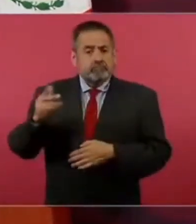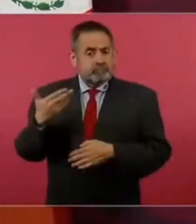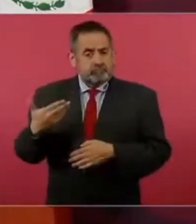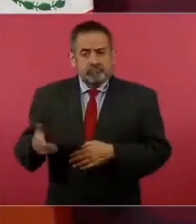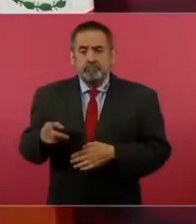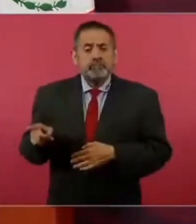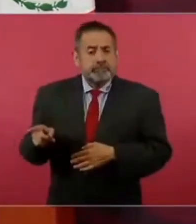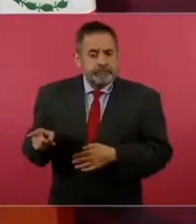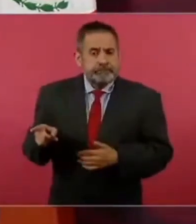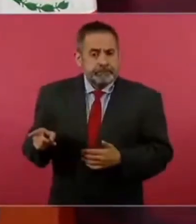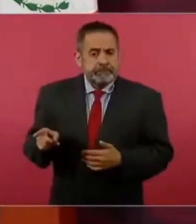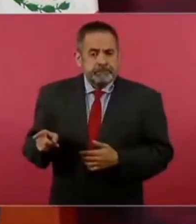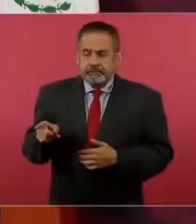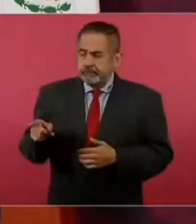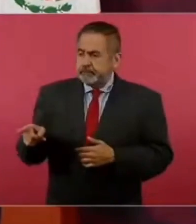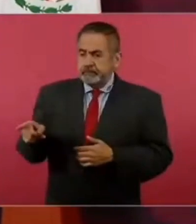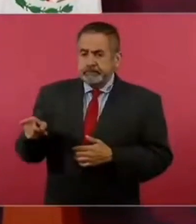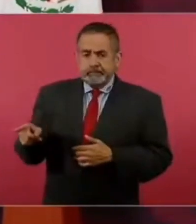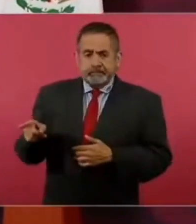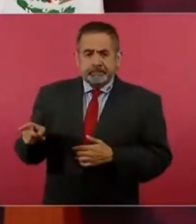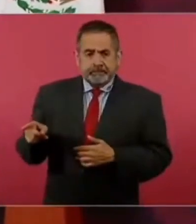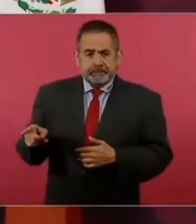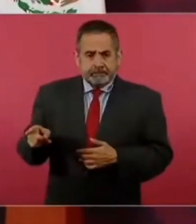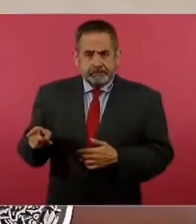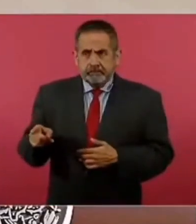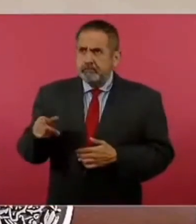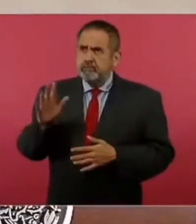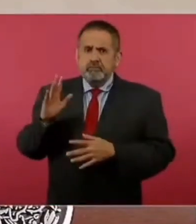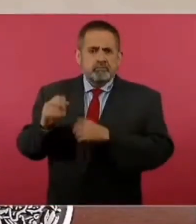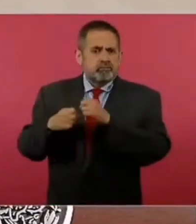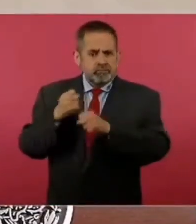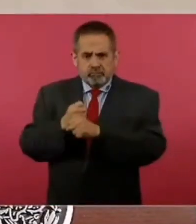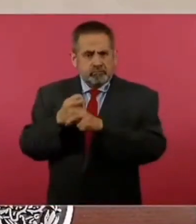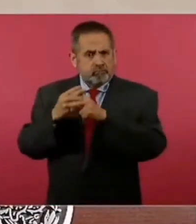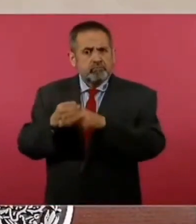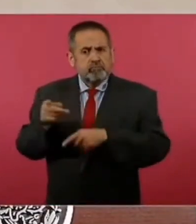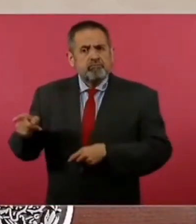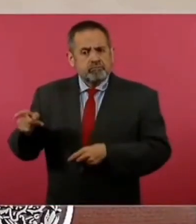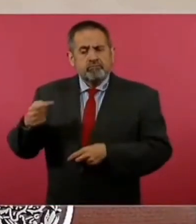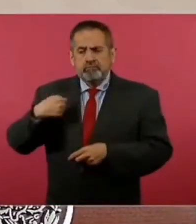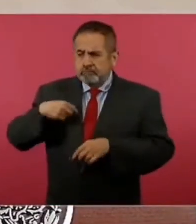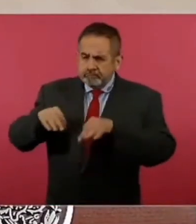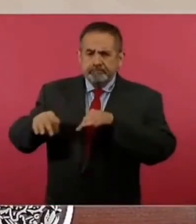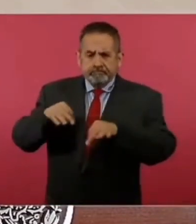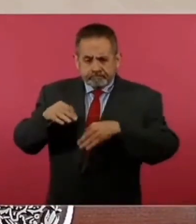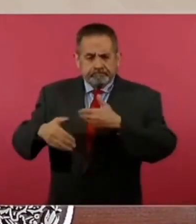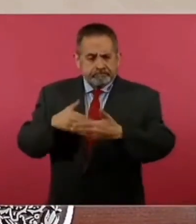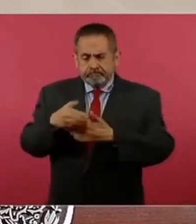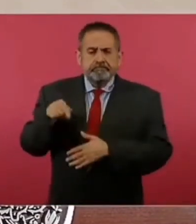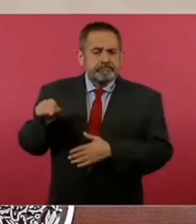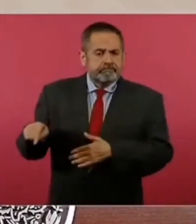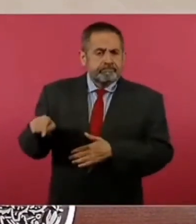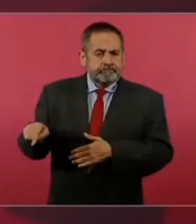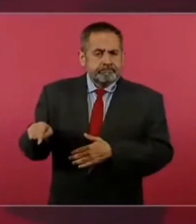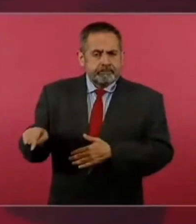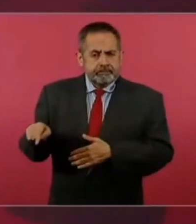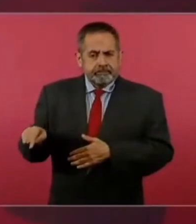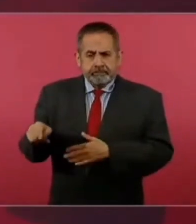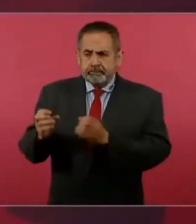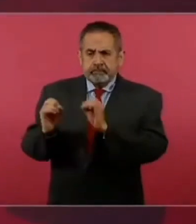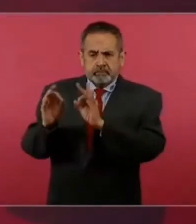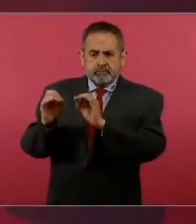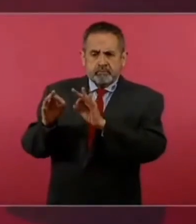que ya lleva desde que estamos trabajando en esa